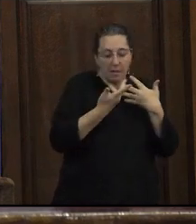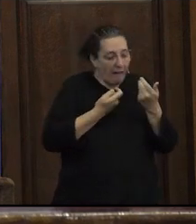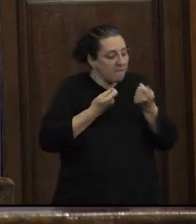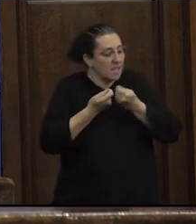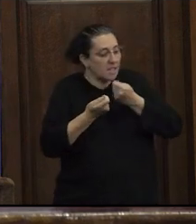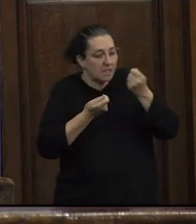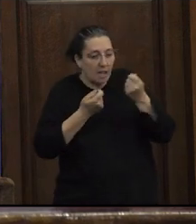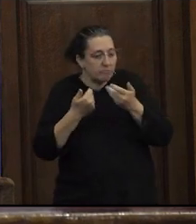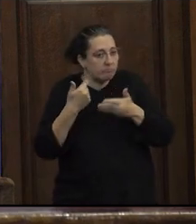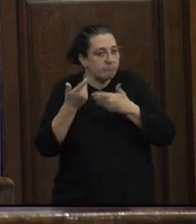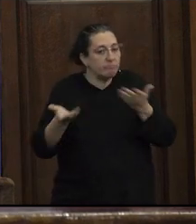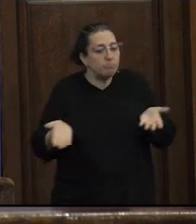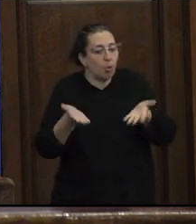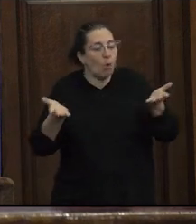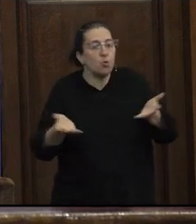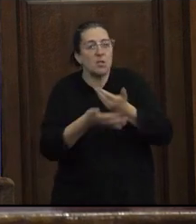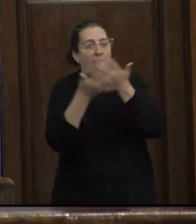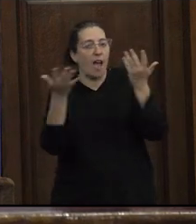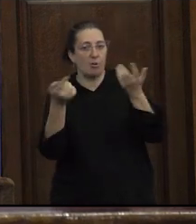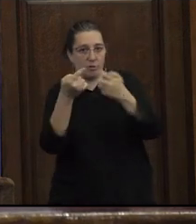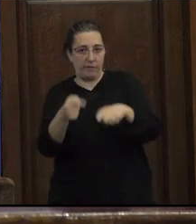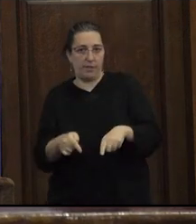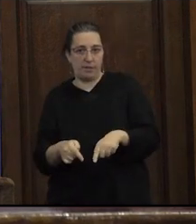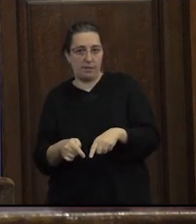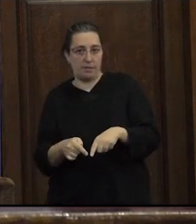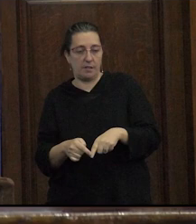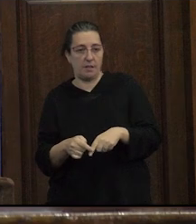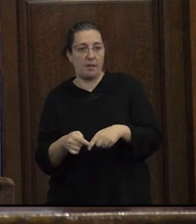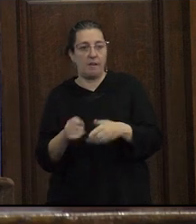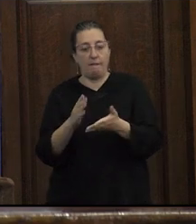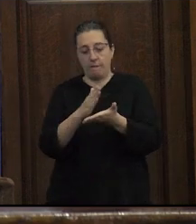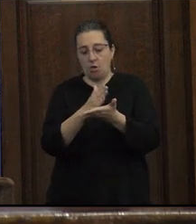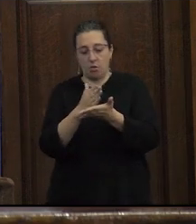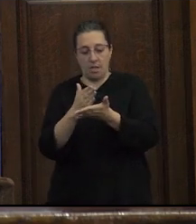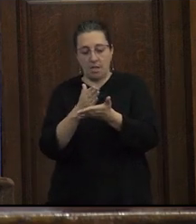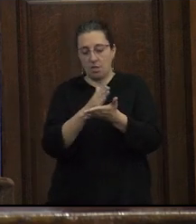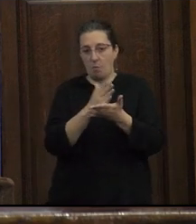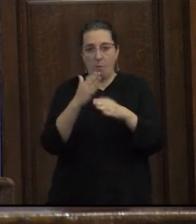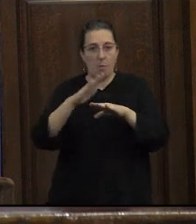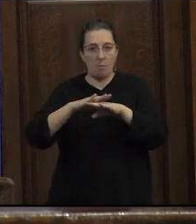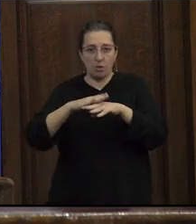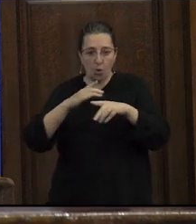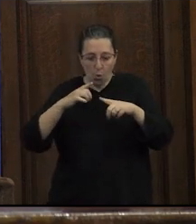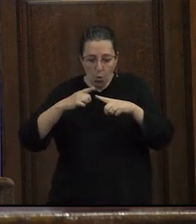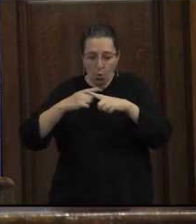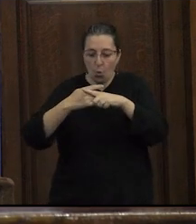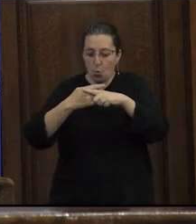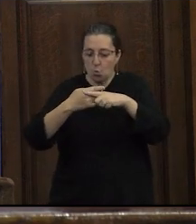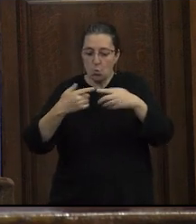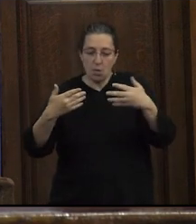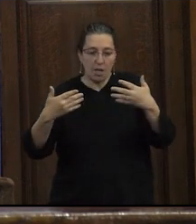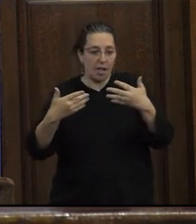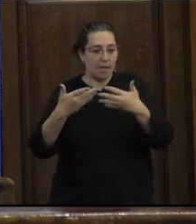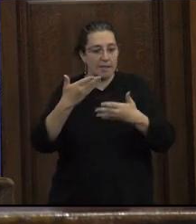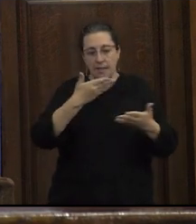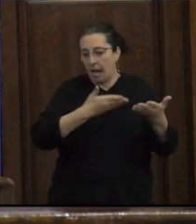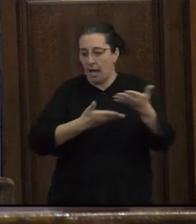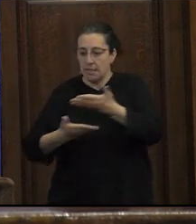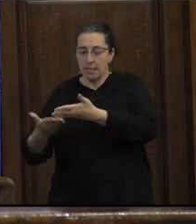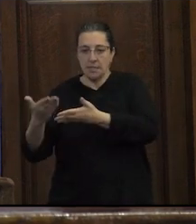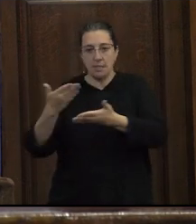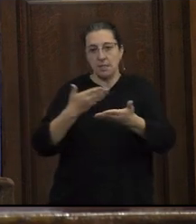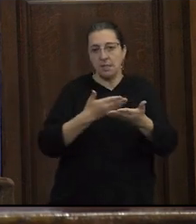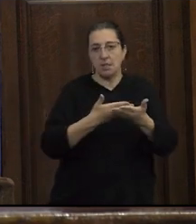producir algo en virtud de esa afectación fronterizo como espacio de cruce espacio de tránsito